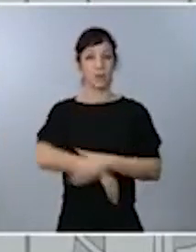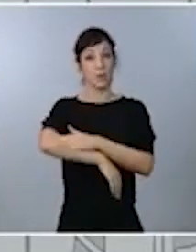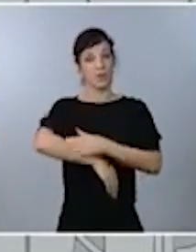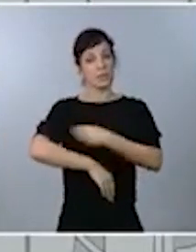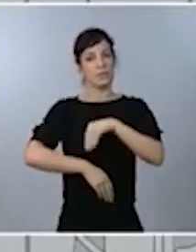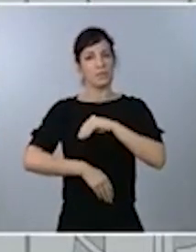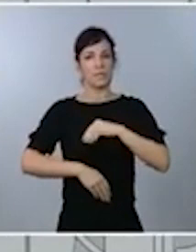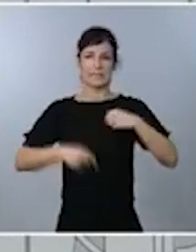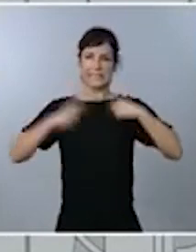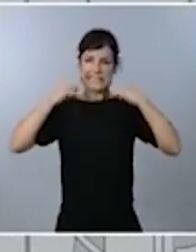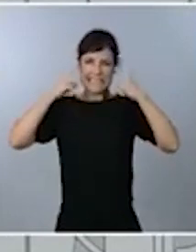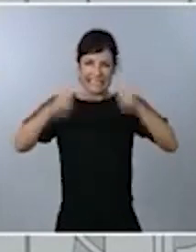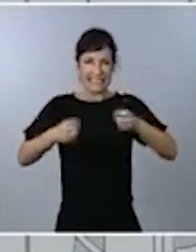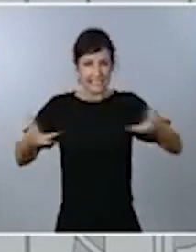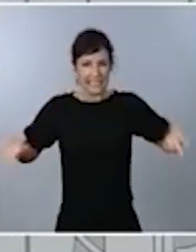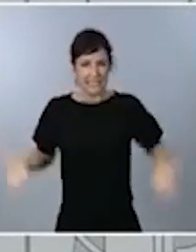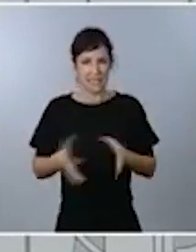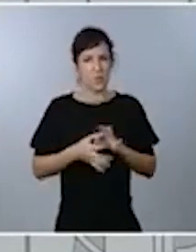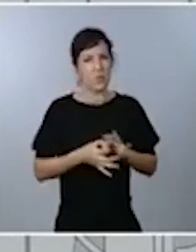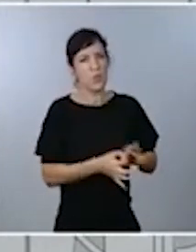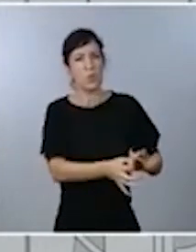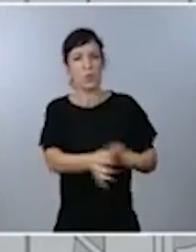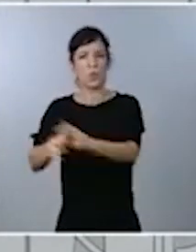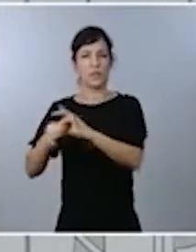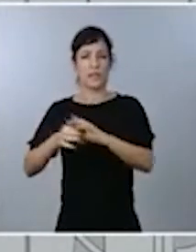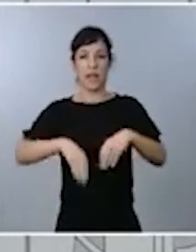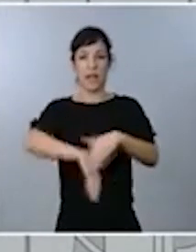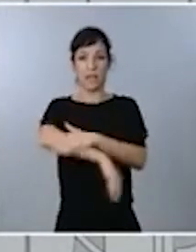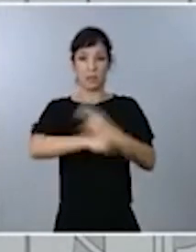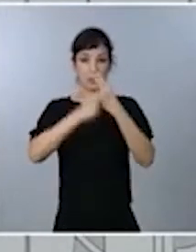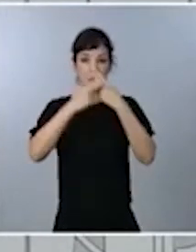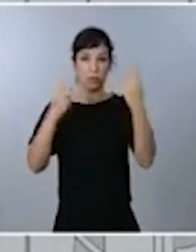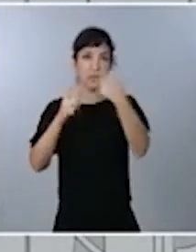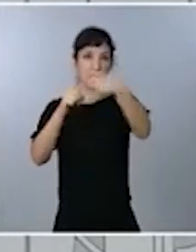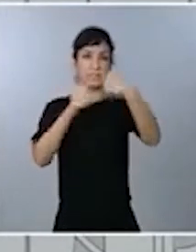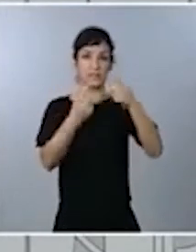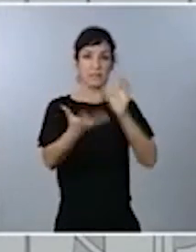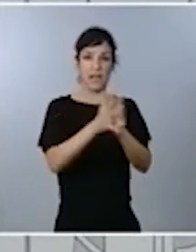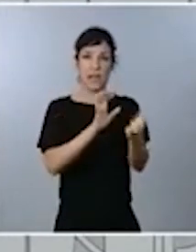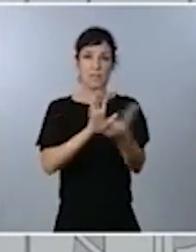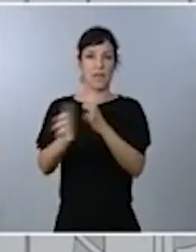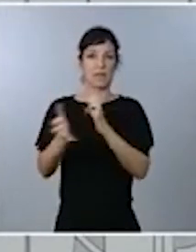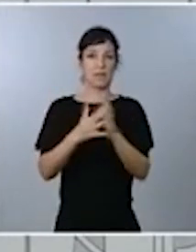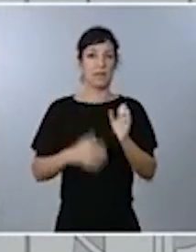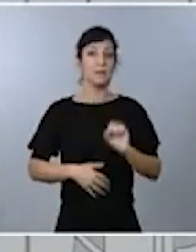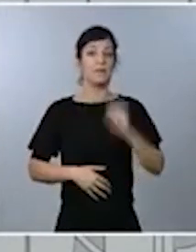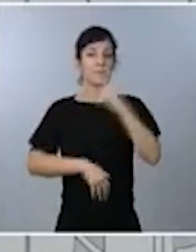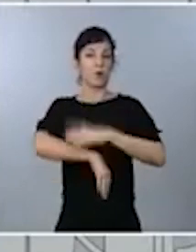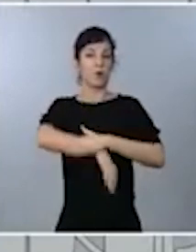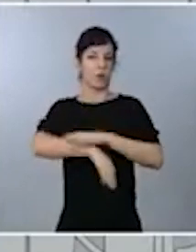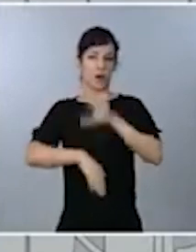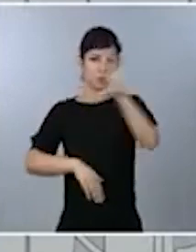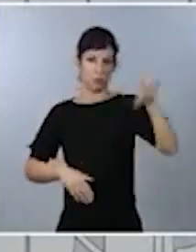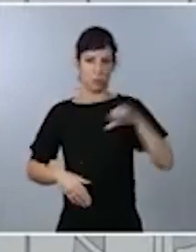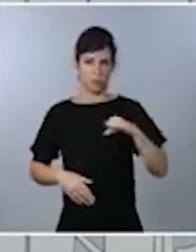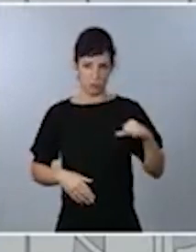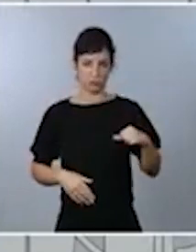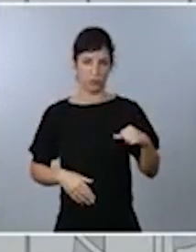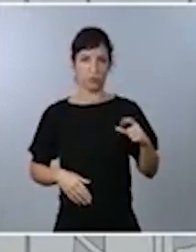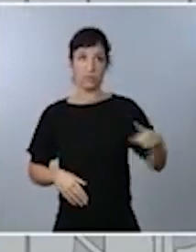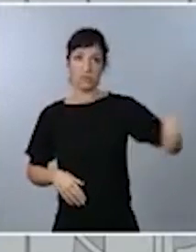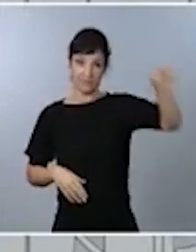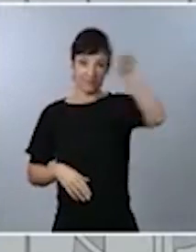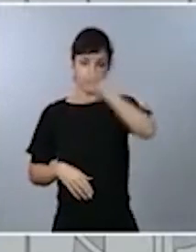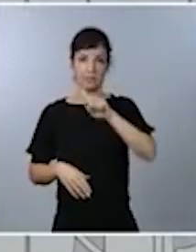máxima unidad, la máxima coordinación entre administraciones públicas, comenzando por los gobiernos autonómicos, por las comunidades autónomas, que tienen confiada la